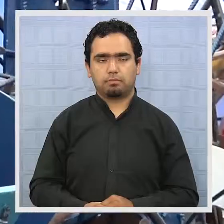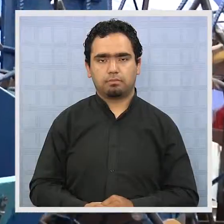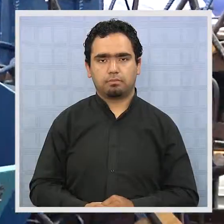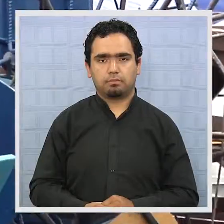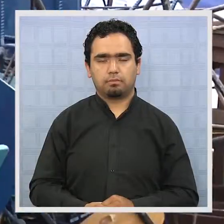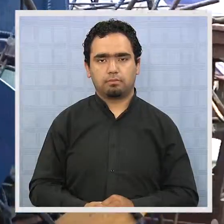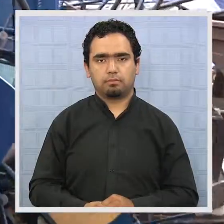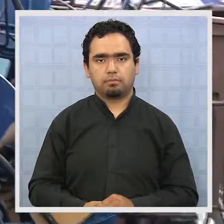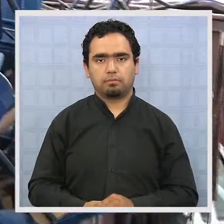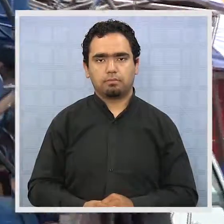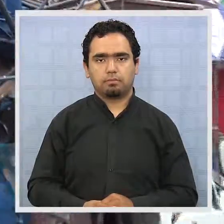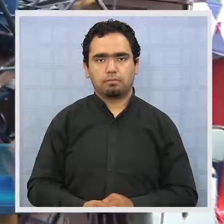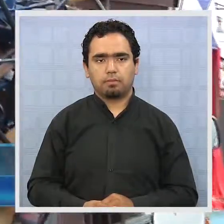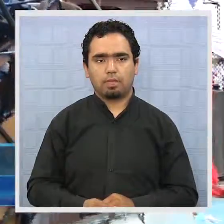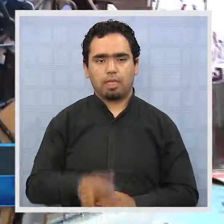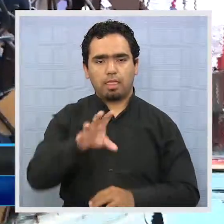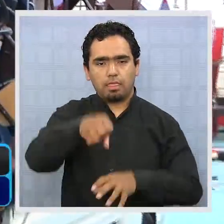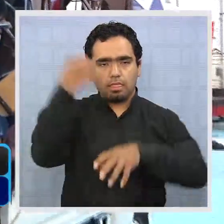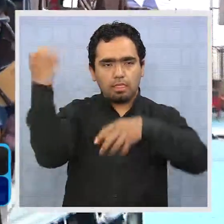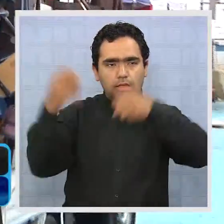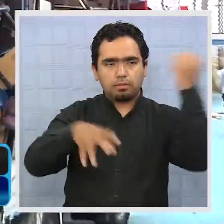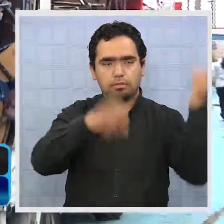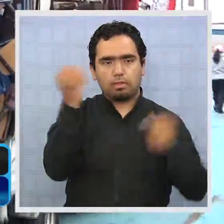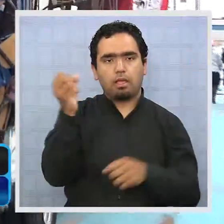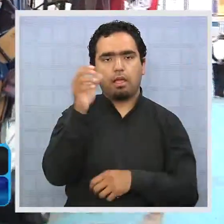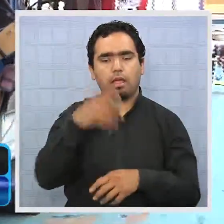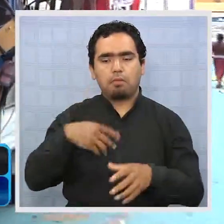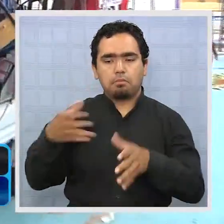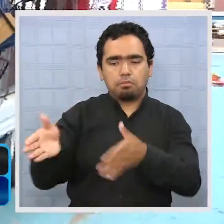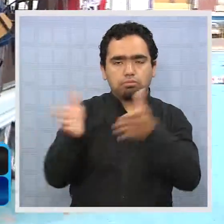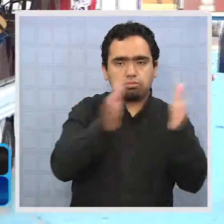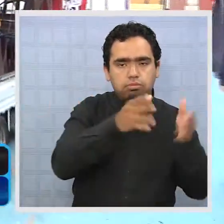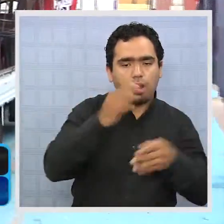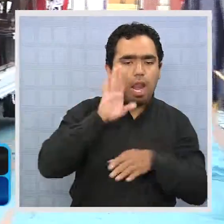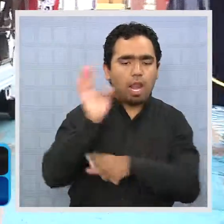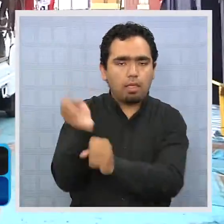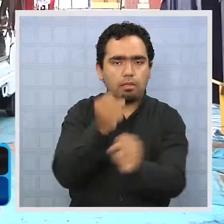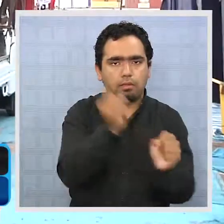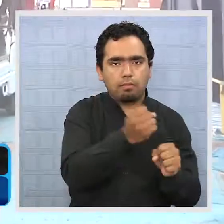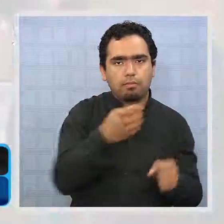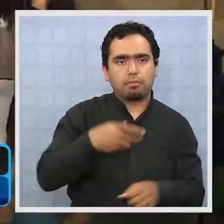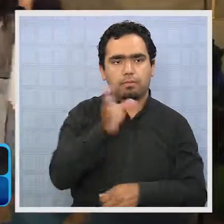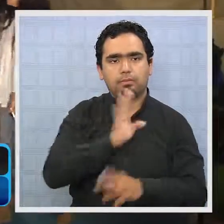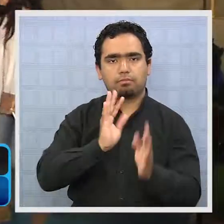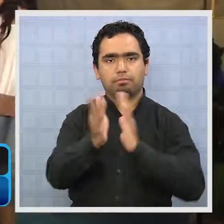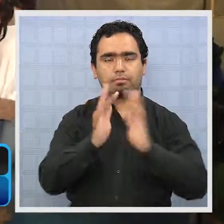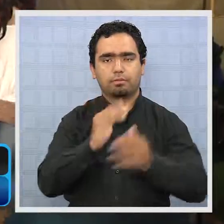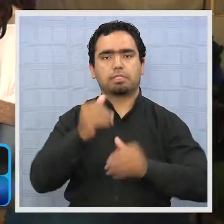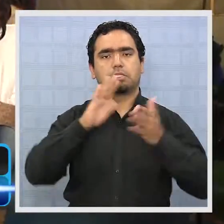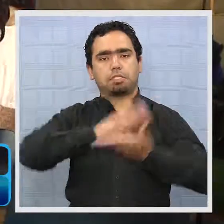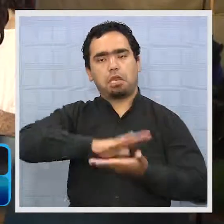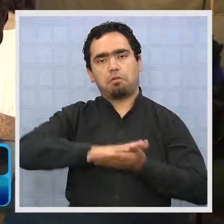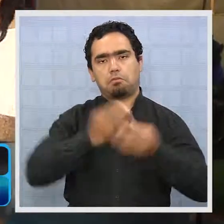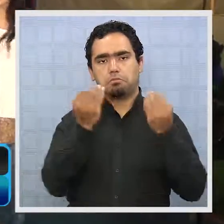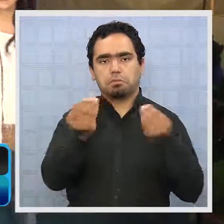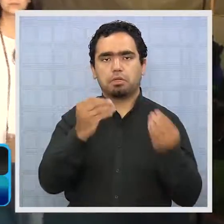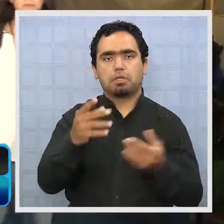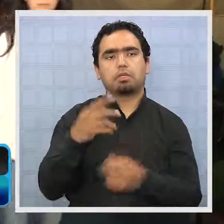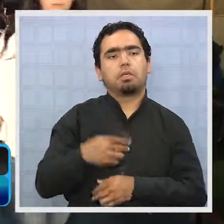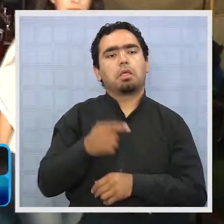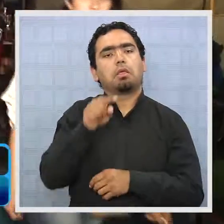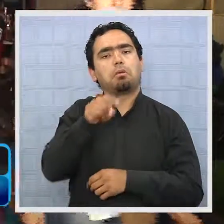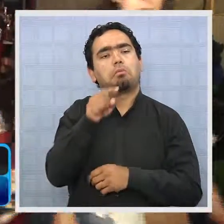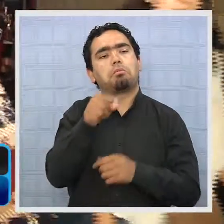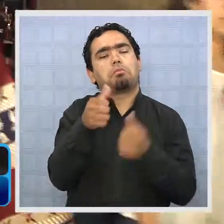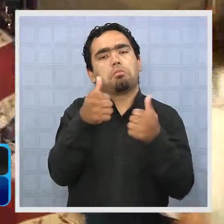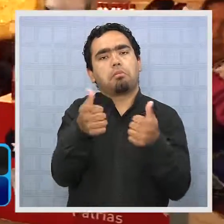En plena faena de desarme, los ramaderos y quiqueños reconocen que fue una buena celebración y que sin duda algo va a quedar